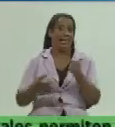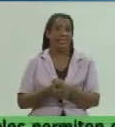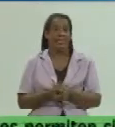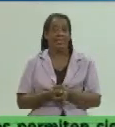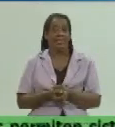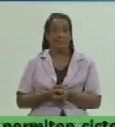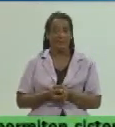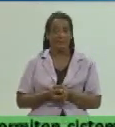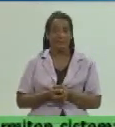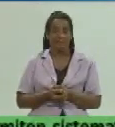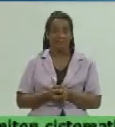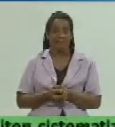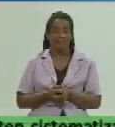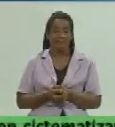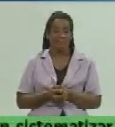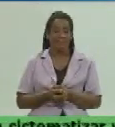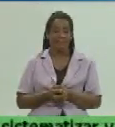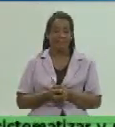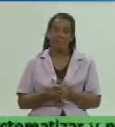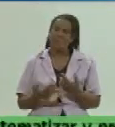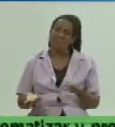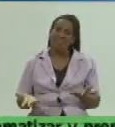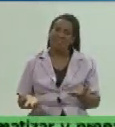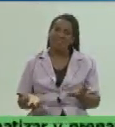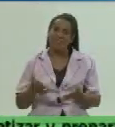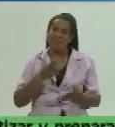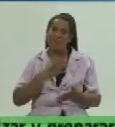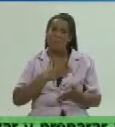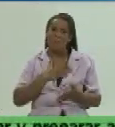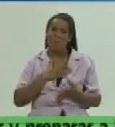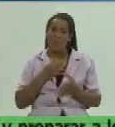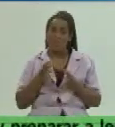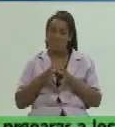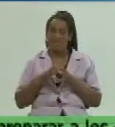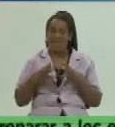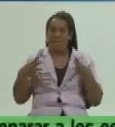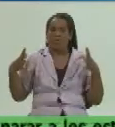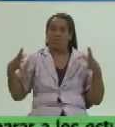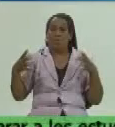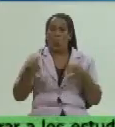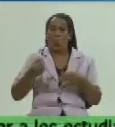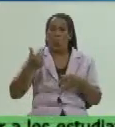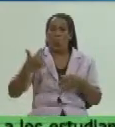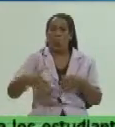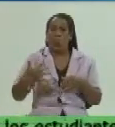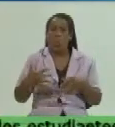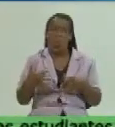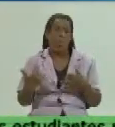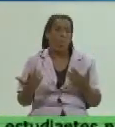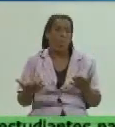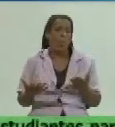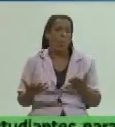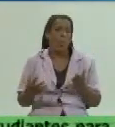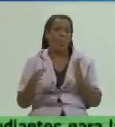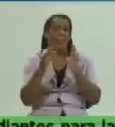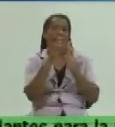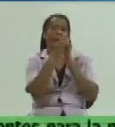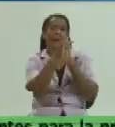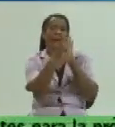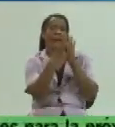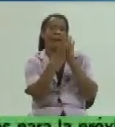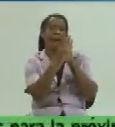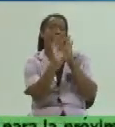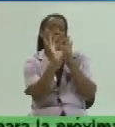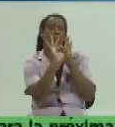pero hasta que punto somos tolerantes o no con las infracciones con las contravenciones como nos ponen la tablilla 85 por ejemplo y